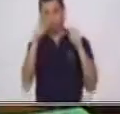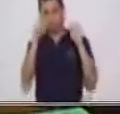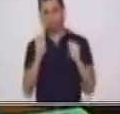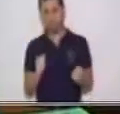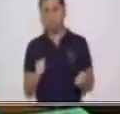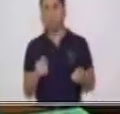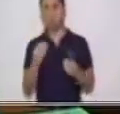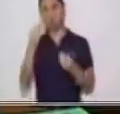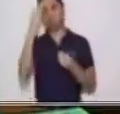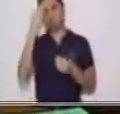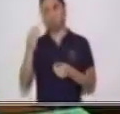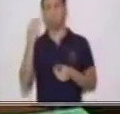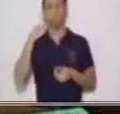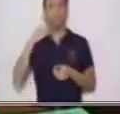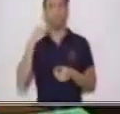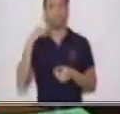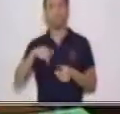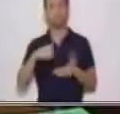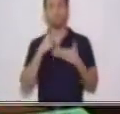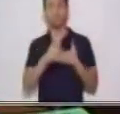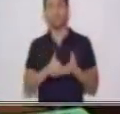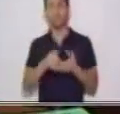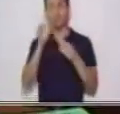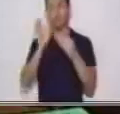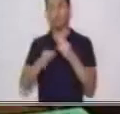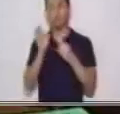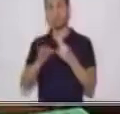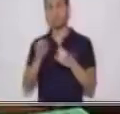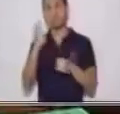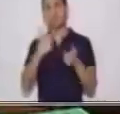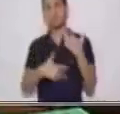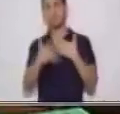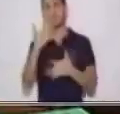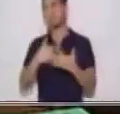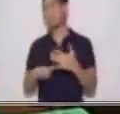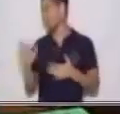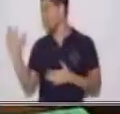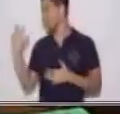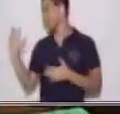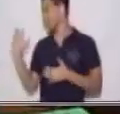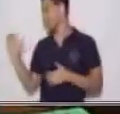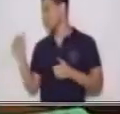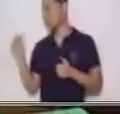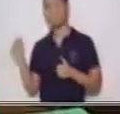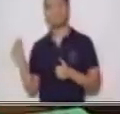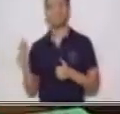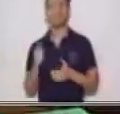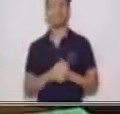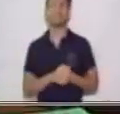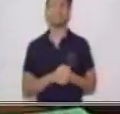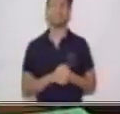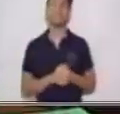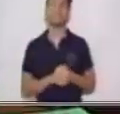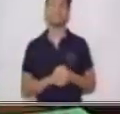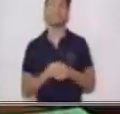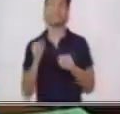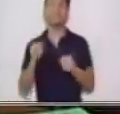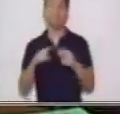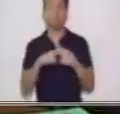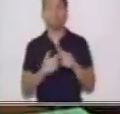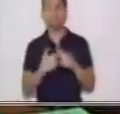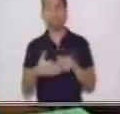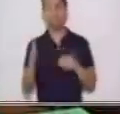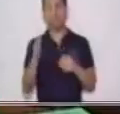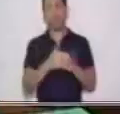agradecemos a Mauricio quien está con la interpretación de lengua de señas. Gracias, Mauricio. Muy bien, vamos a iniciar.